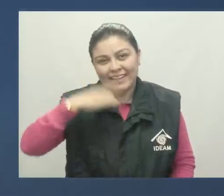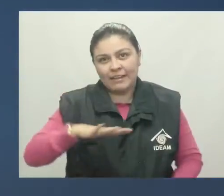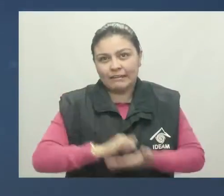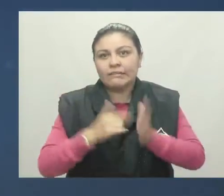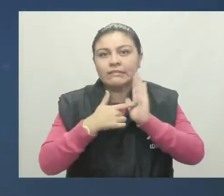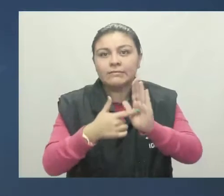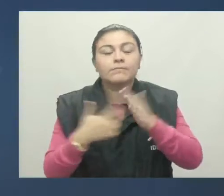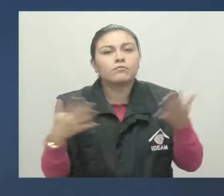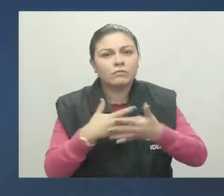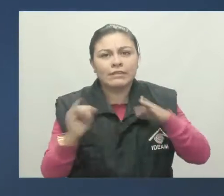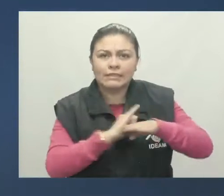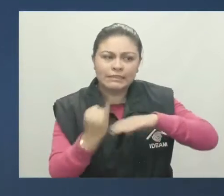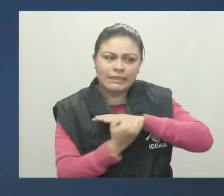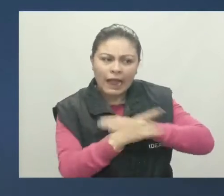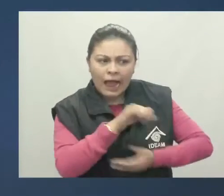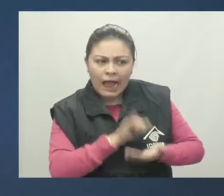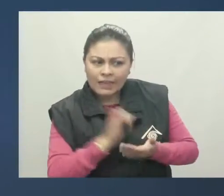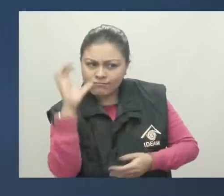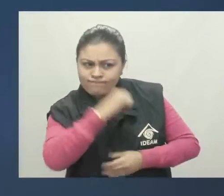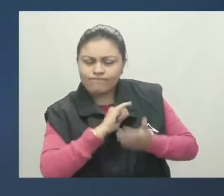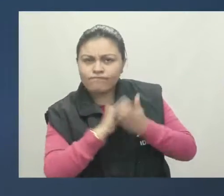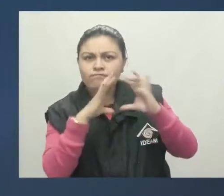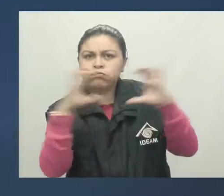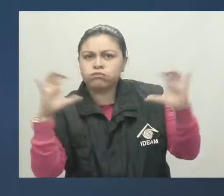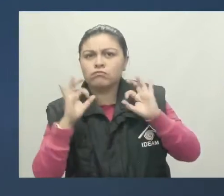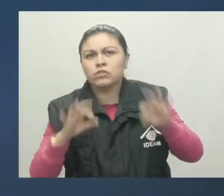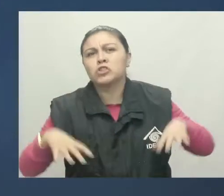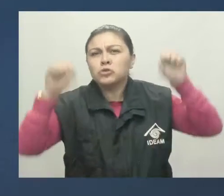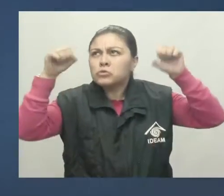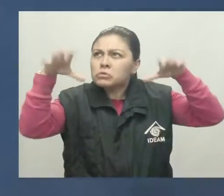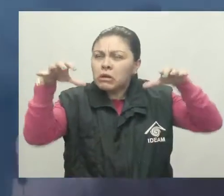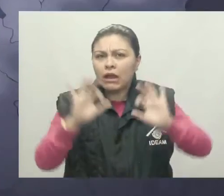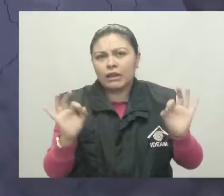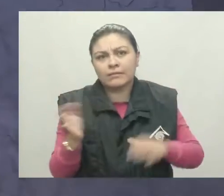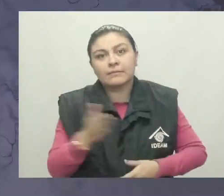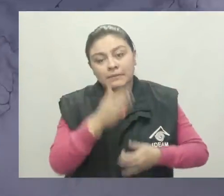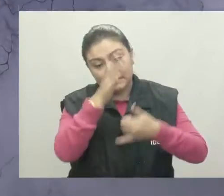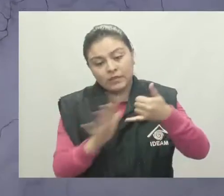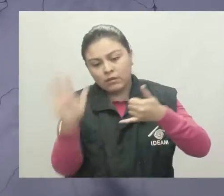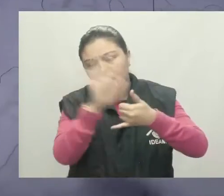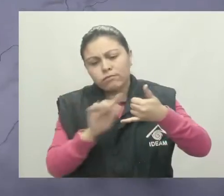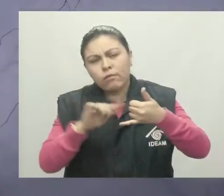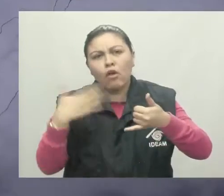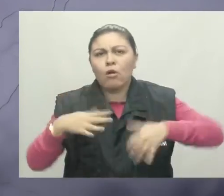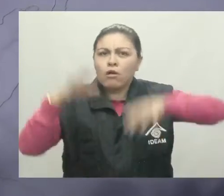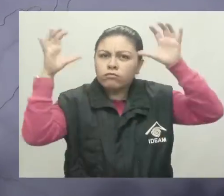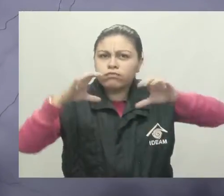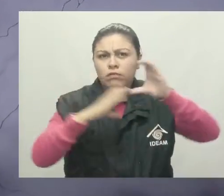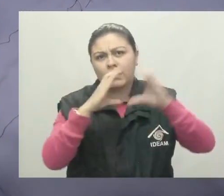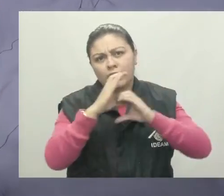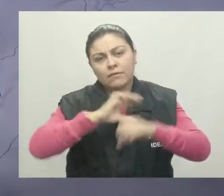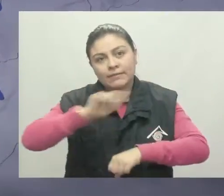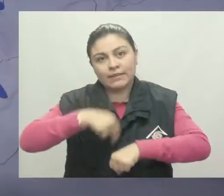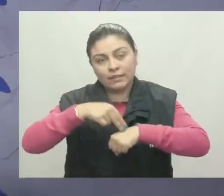nuestras islas se espera nubosidad variada con tiempo seco Hacia el litoral del Pacífico se esperan lluvias en el Cauca y Nariño